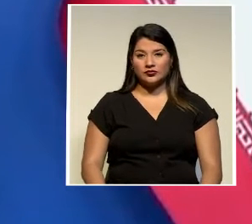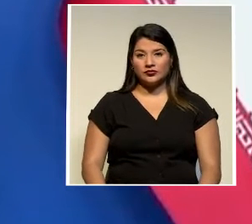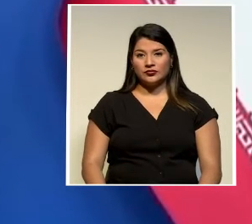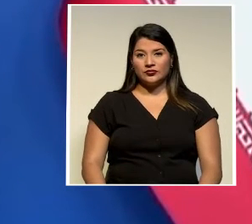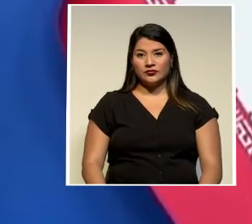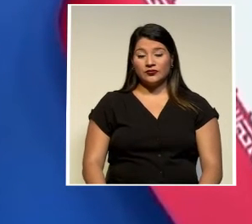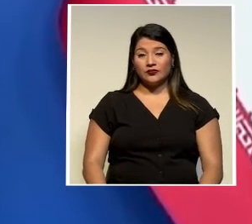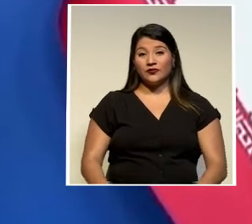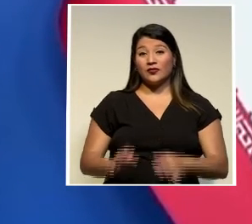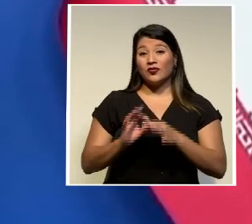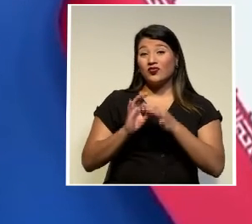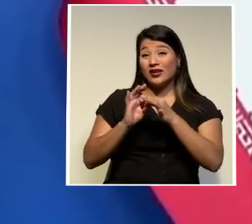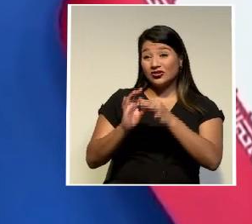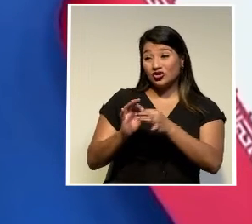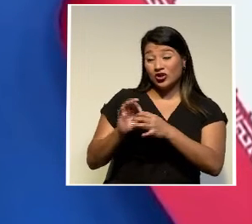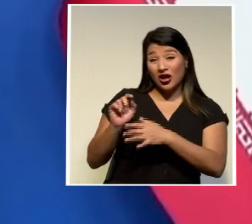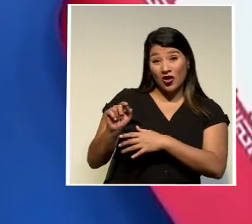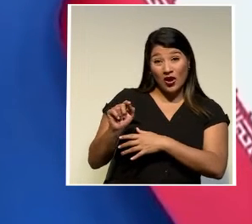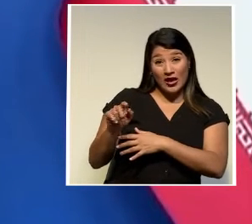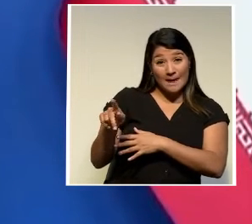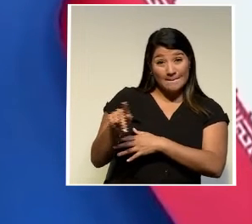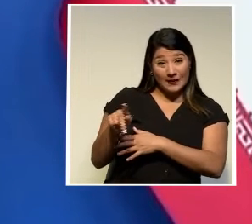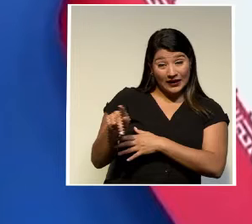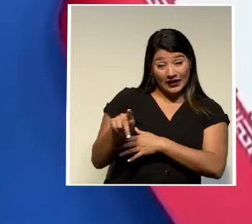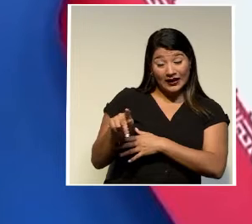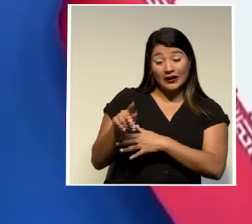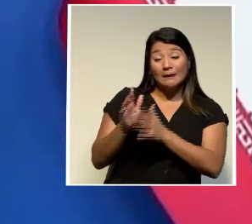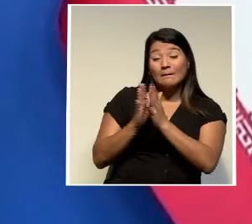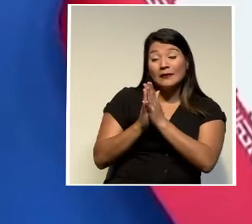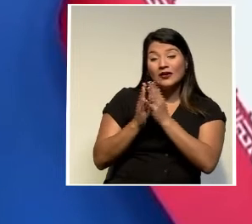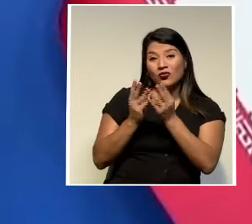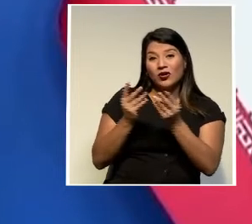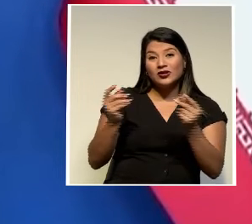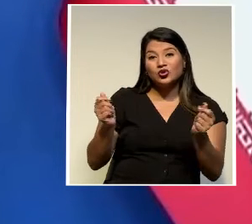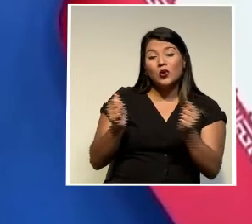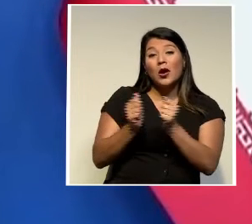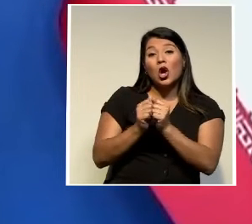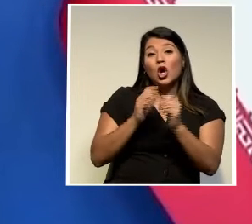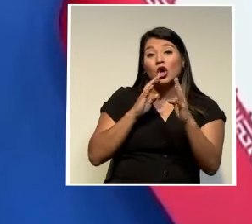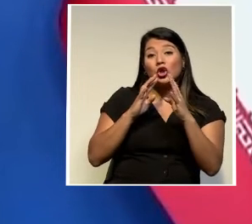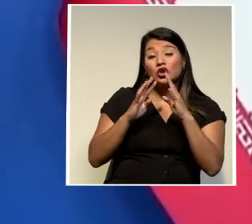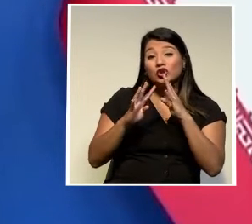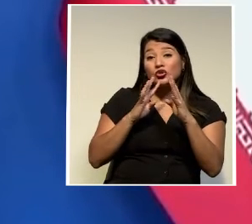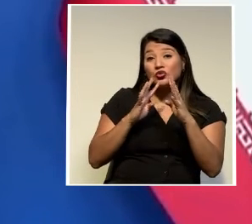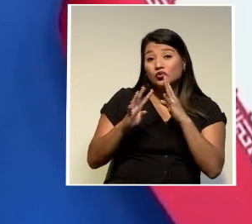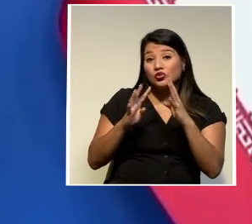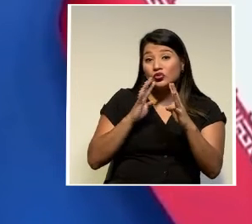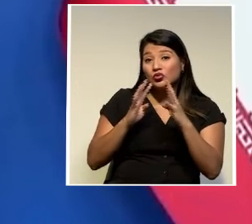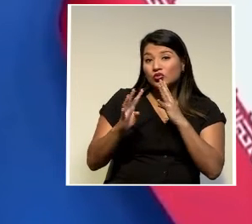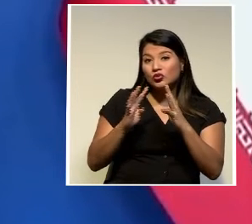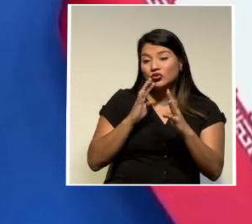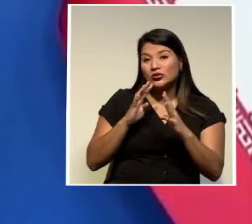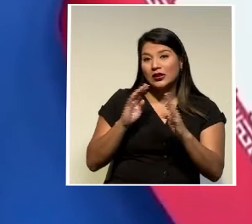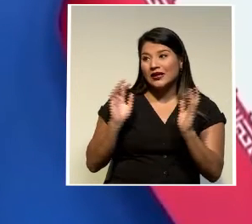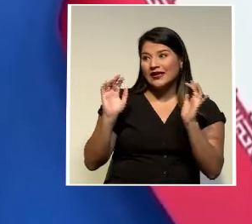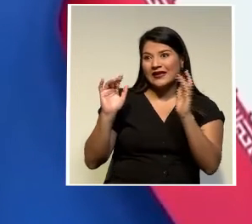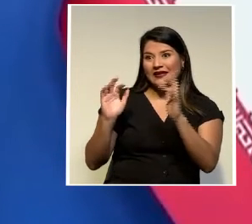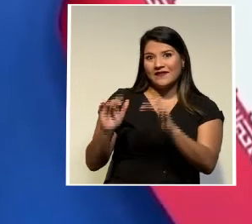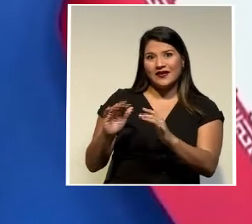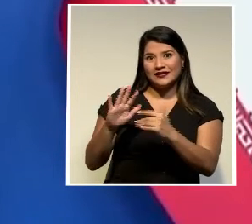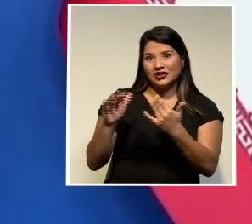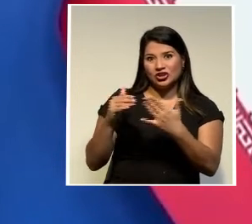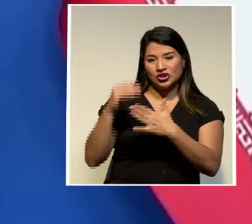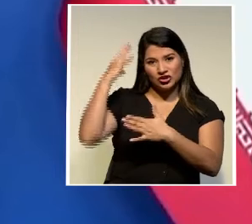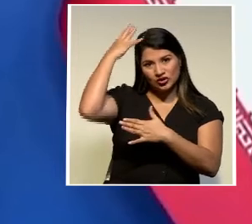Sobre la cuestión de Panjshir he insistido en que se resuelva mediante el diálogo en presencia de todos los ancianos afganos.